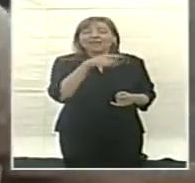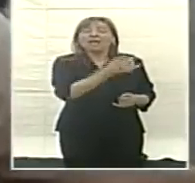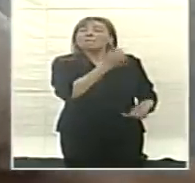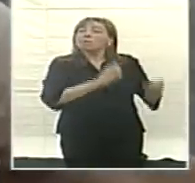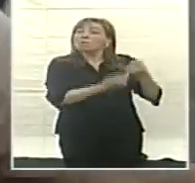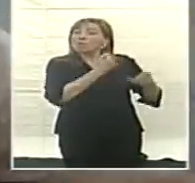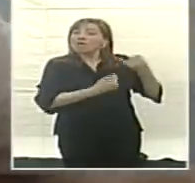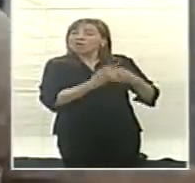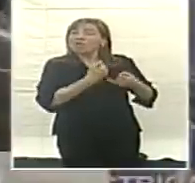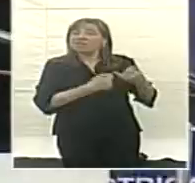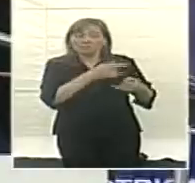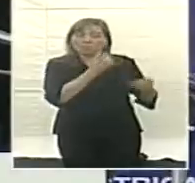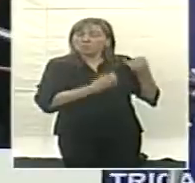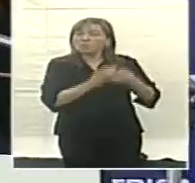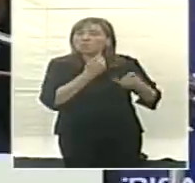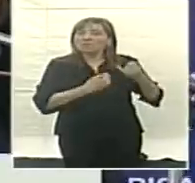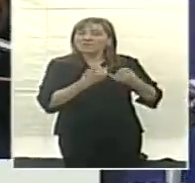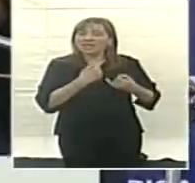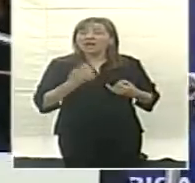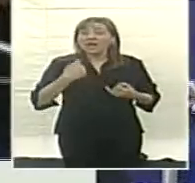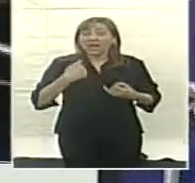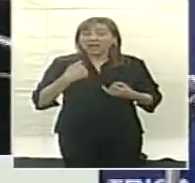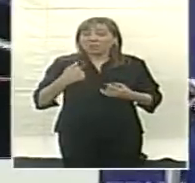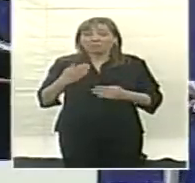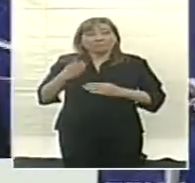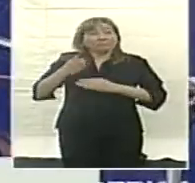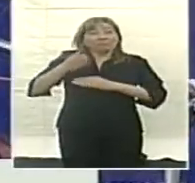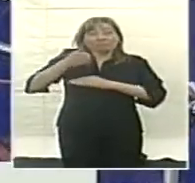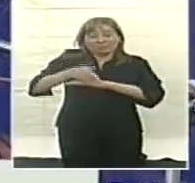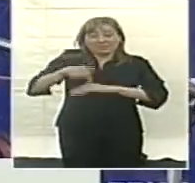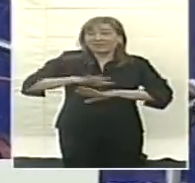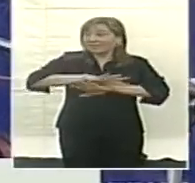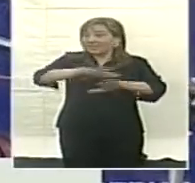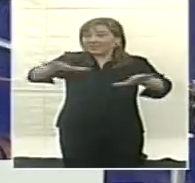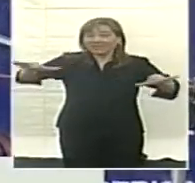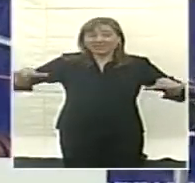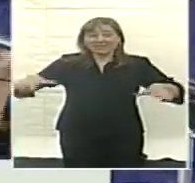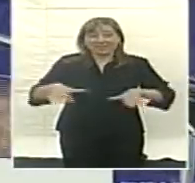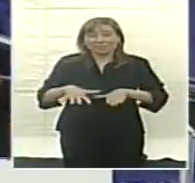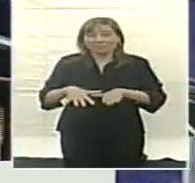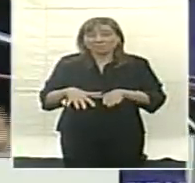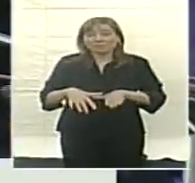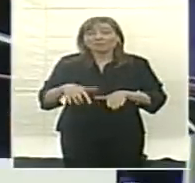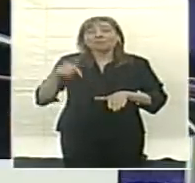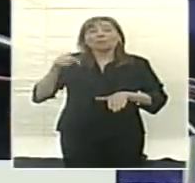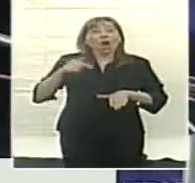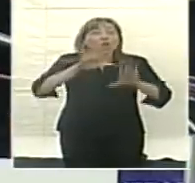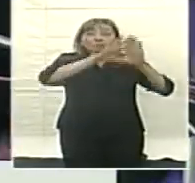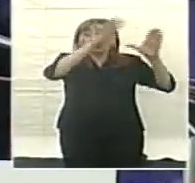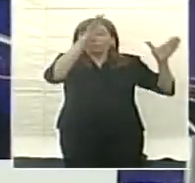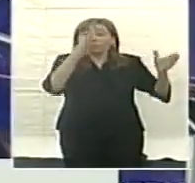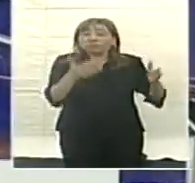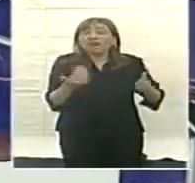ellos me contaban que cuando ingresaron a la planta donde hoy donde hoy estaba la turbina, un